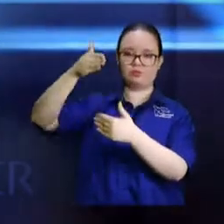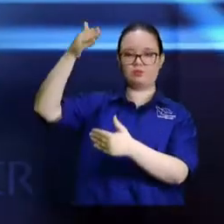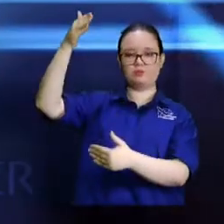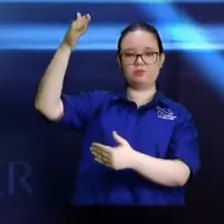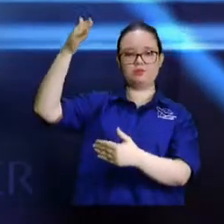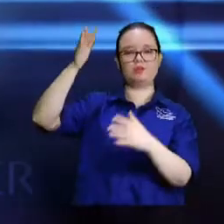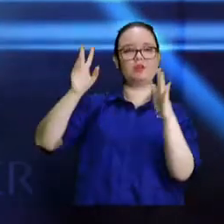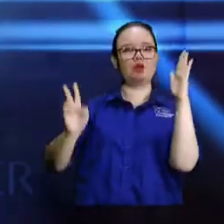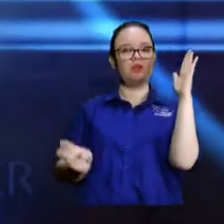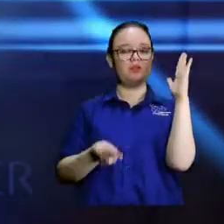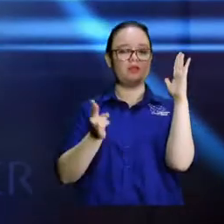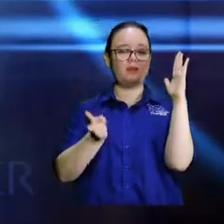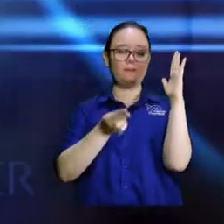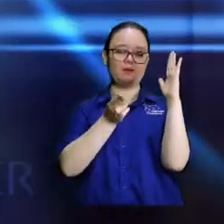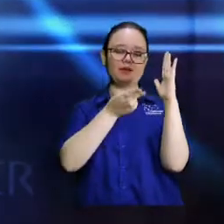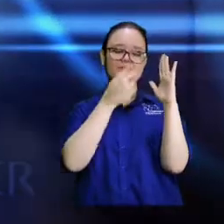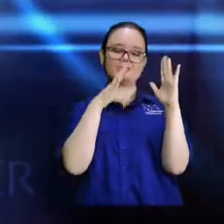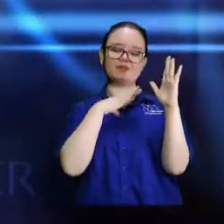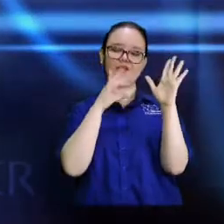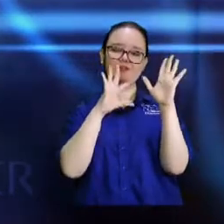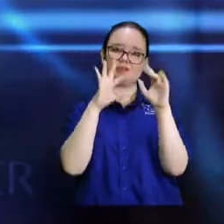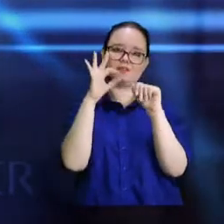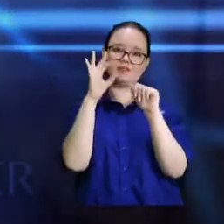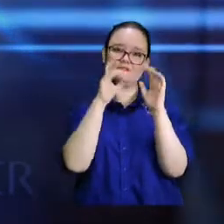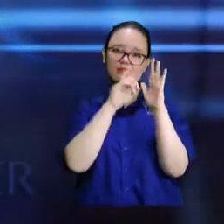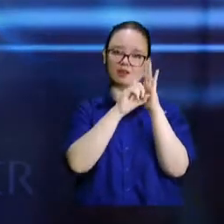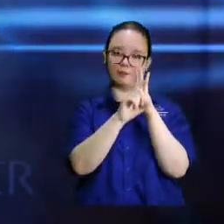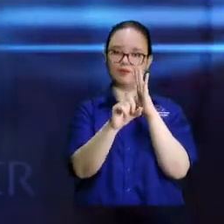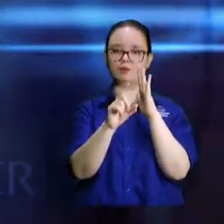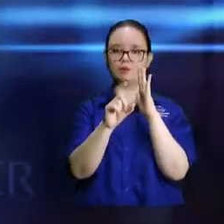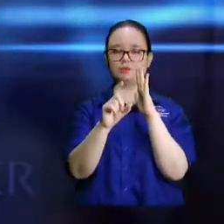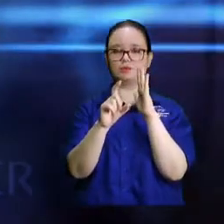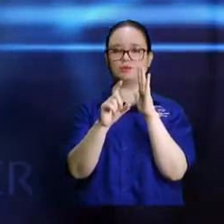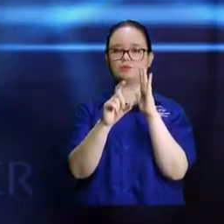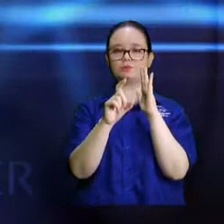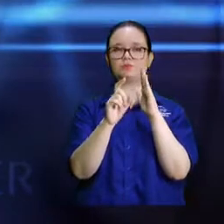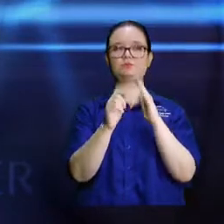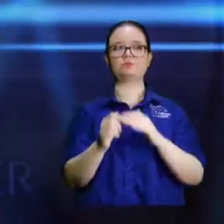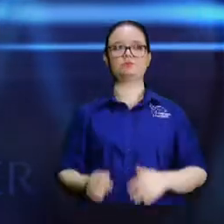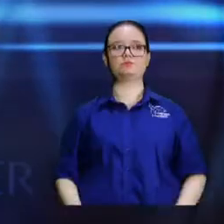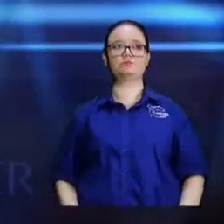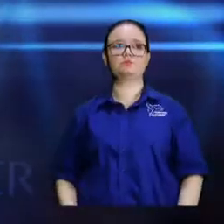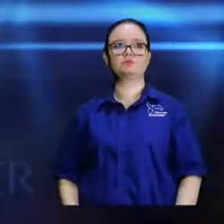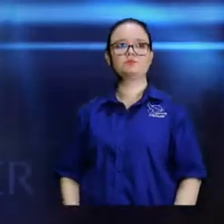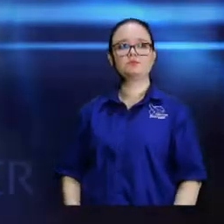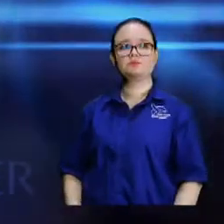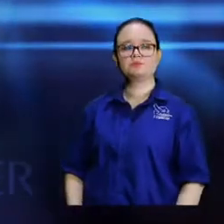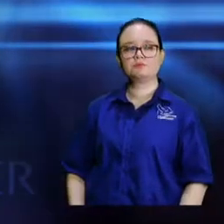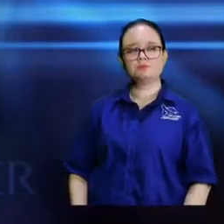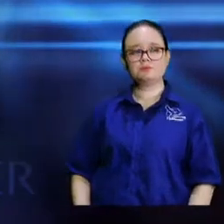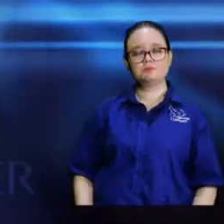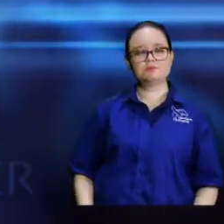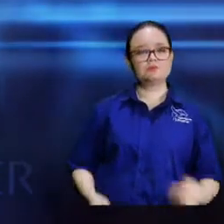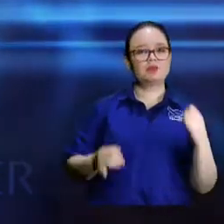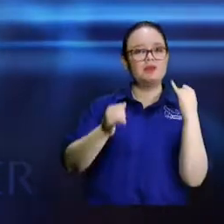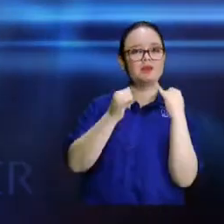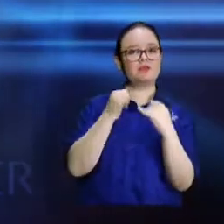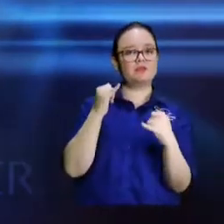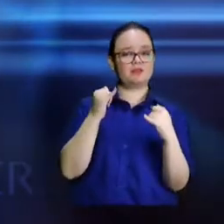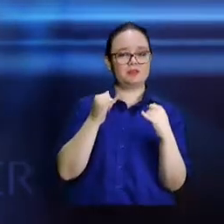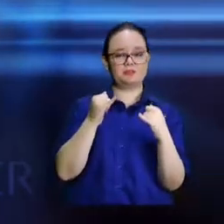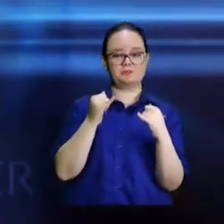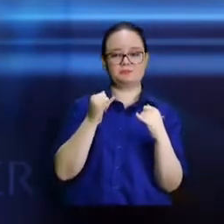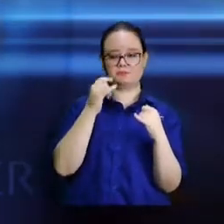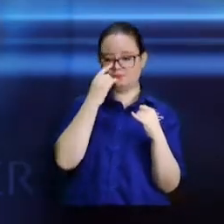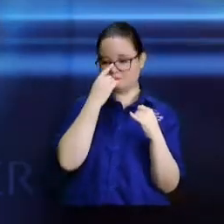trece capítulos. Ahorita vamos a platicar un poco de esto. Entonces, y por último, no sé si lo puse